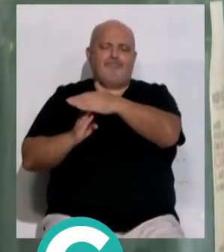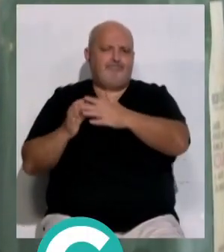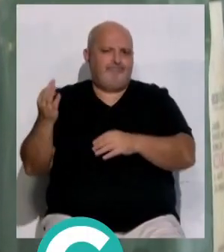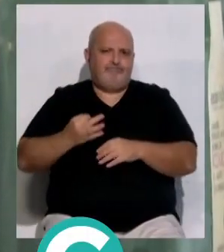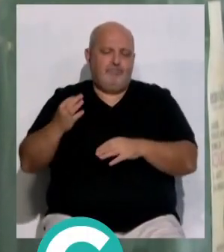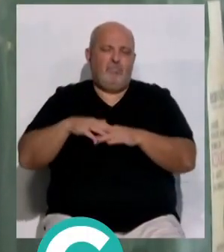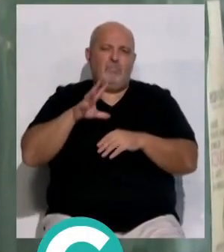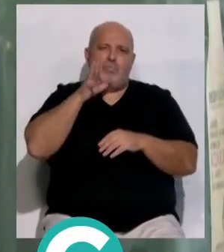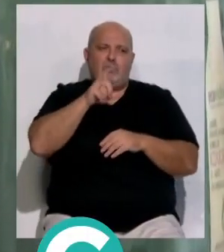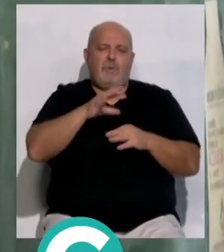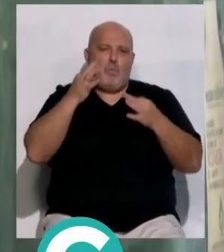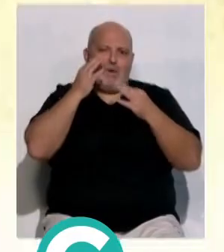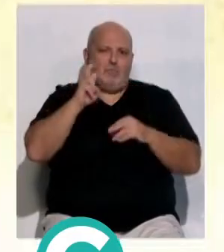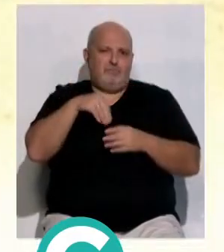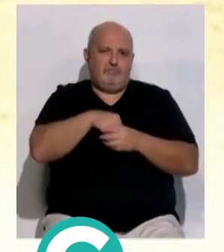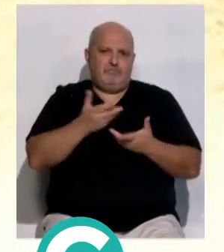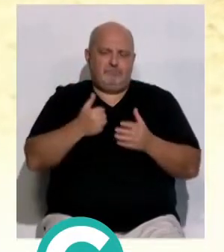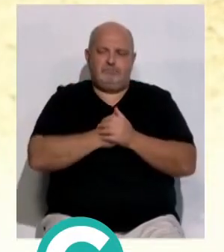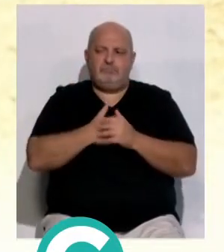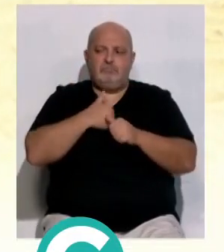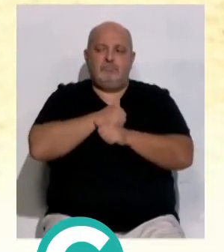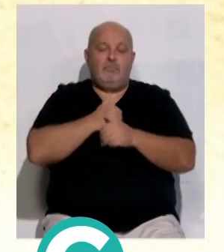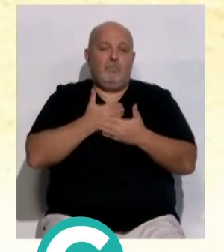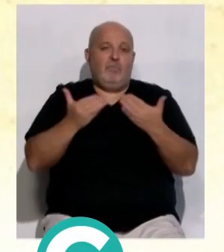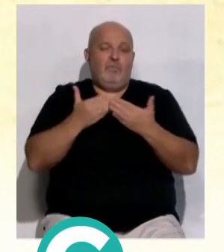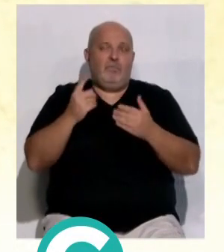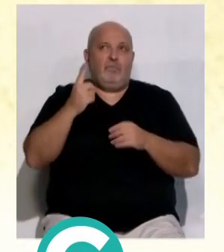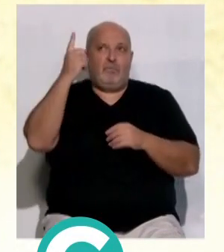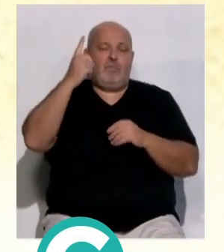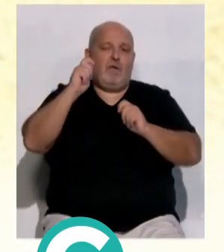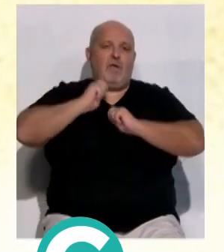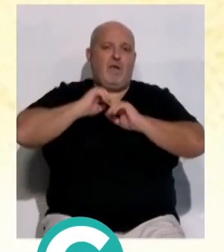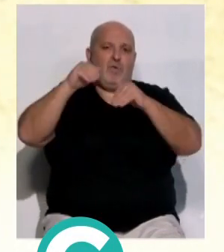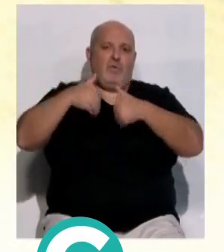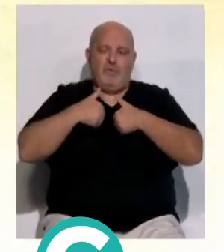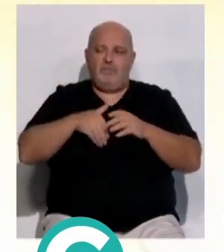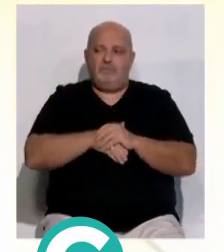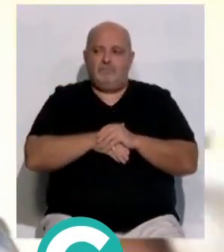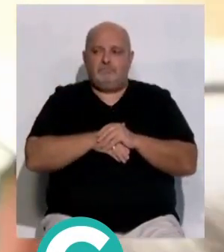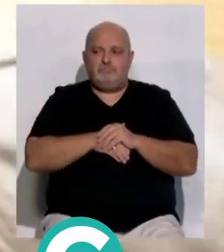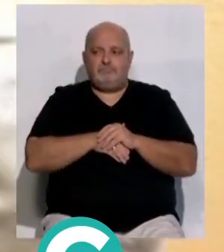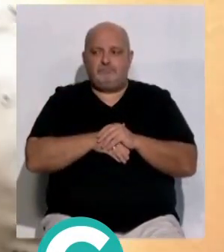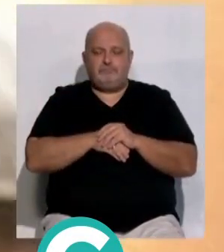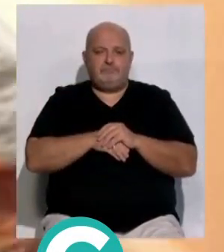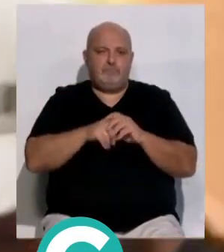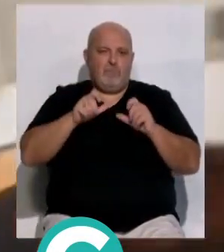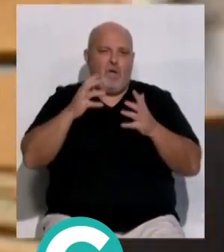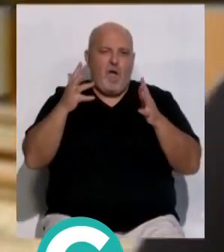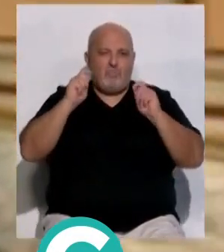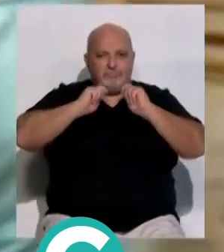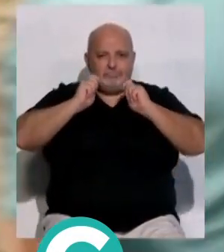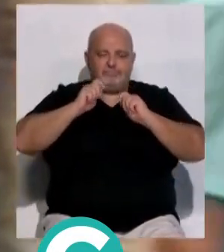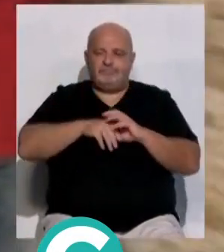lanzamiento por razones humanitarias. Yo espero y confío que Dios te arriba y nos ayude. ¡Vamos! ¡Vamos!